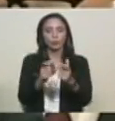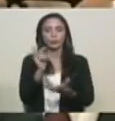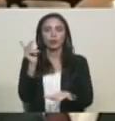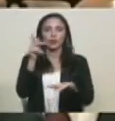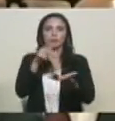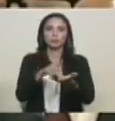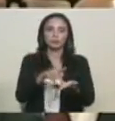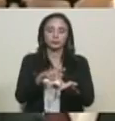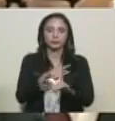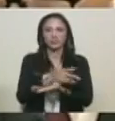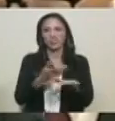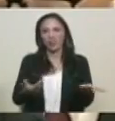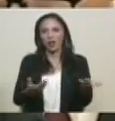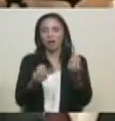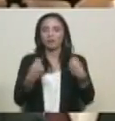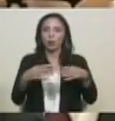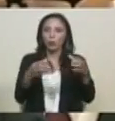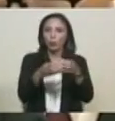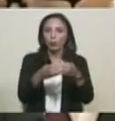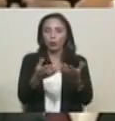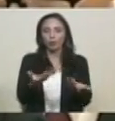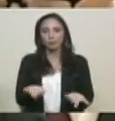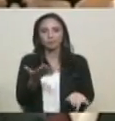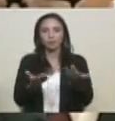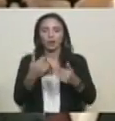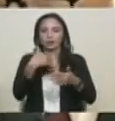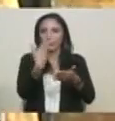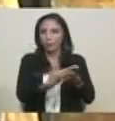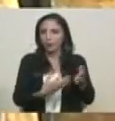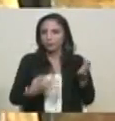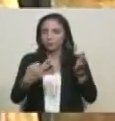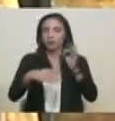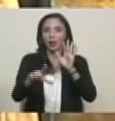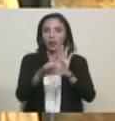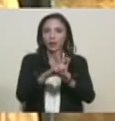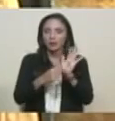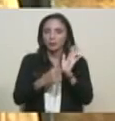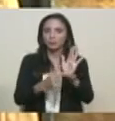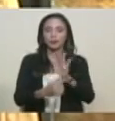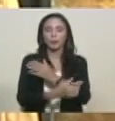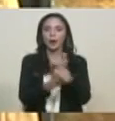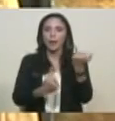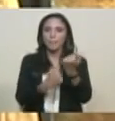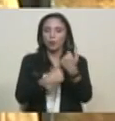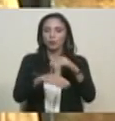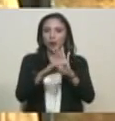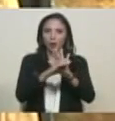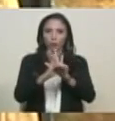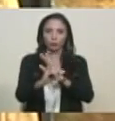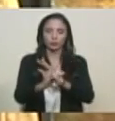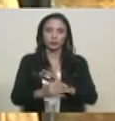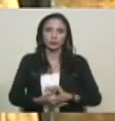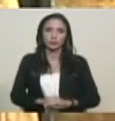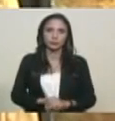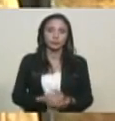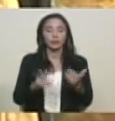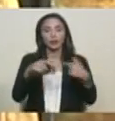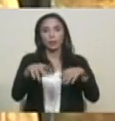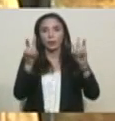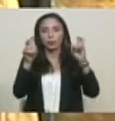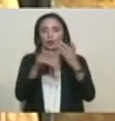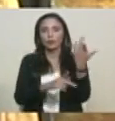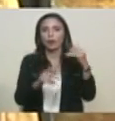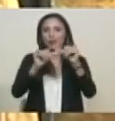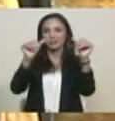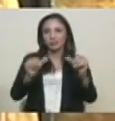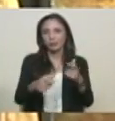llevar este conjunto de leyes para su reforma y establecer el nuevo sistema